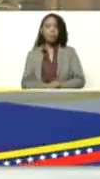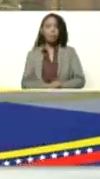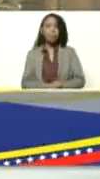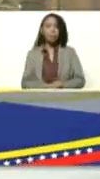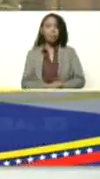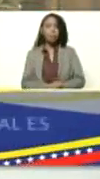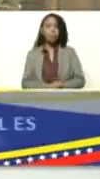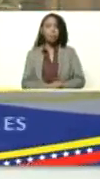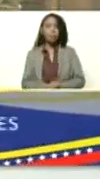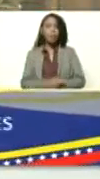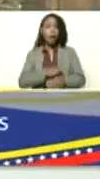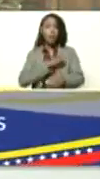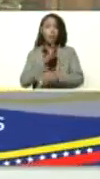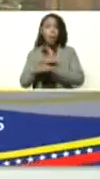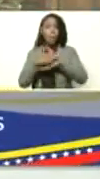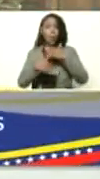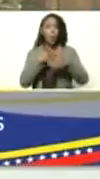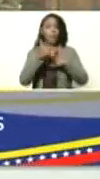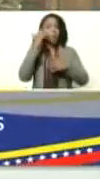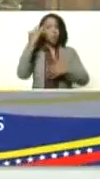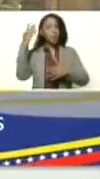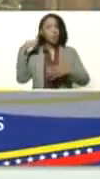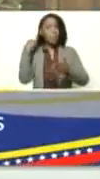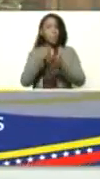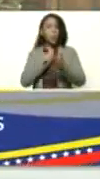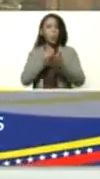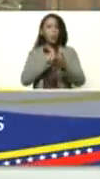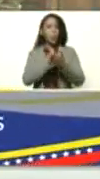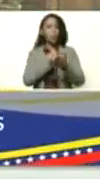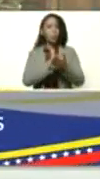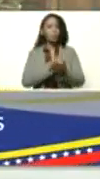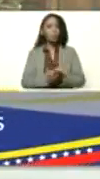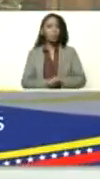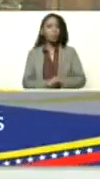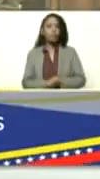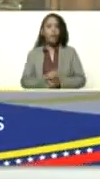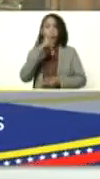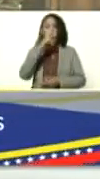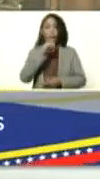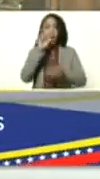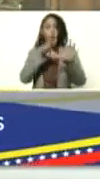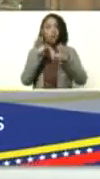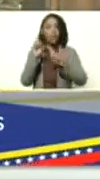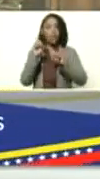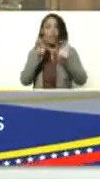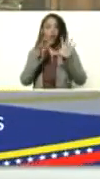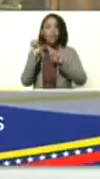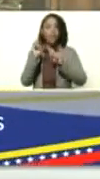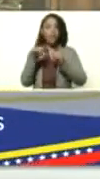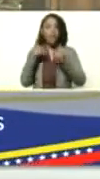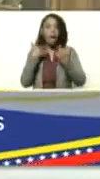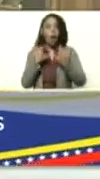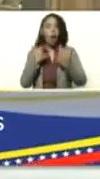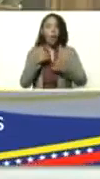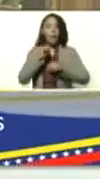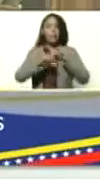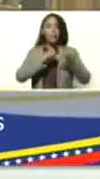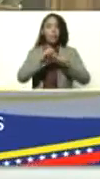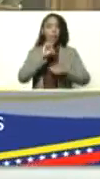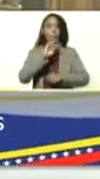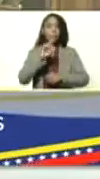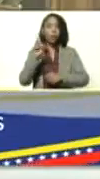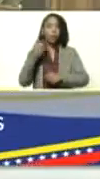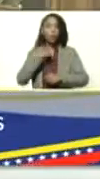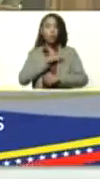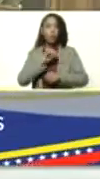que fue creciendo soñando y luchando en los años 80 90 y ahora en el siglo 21 somos la